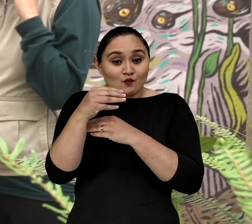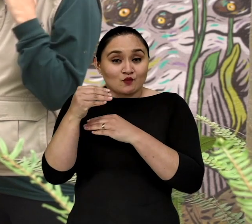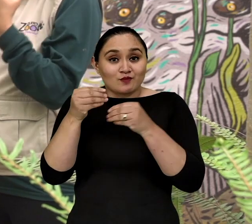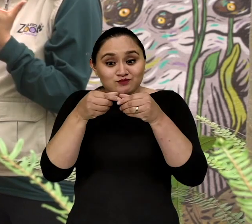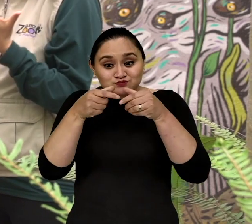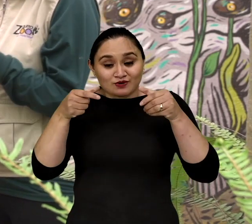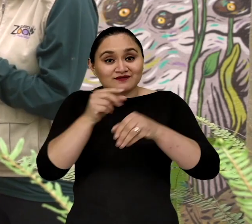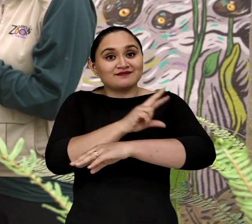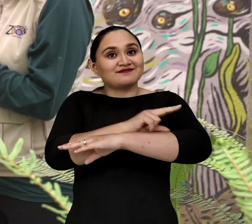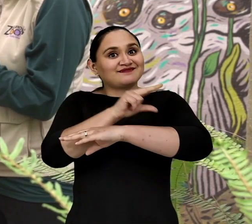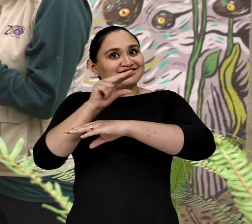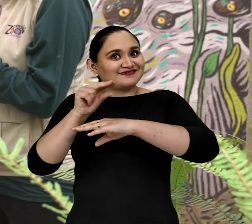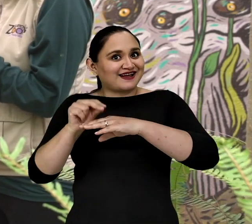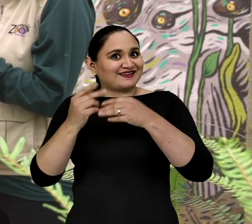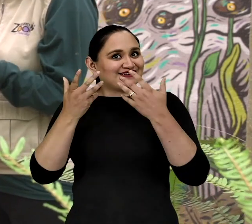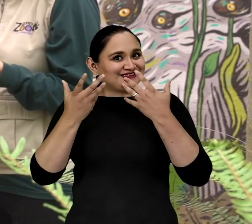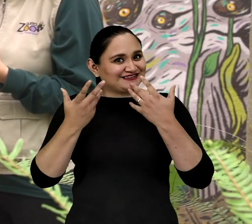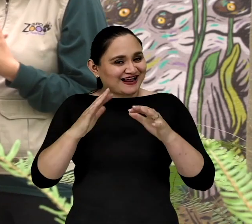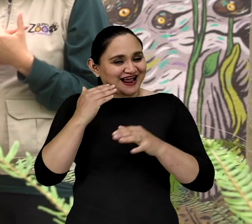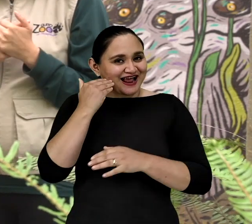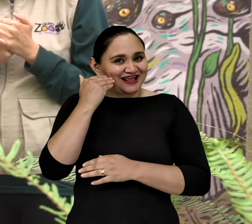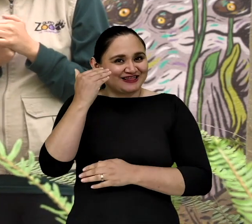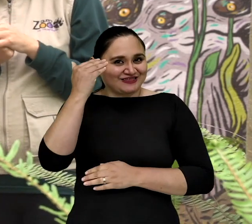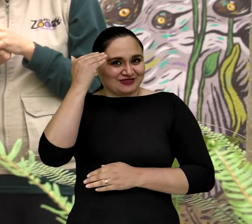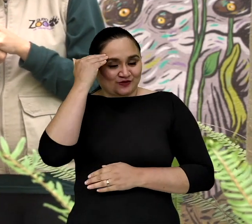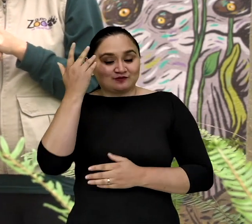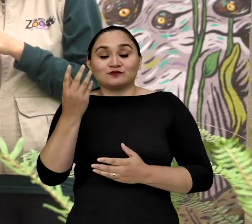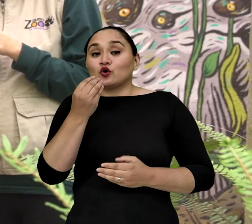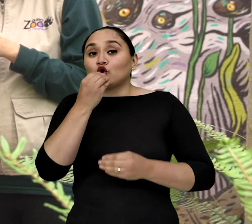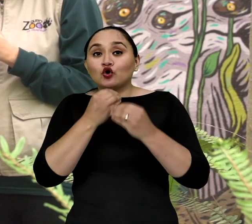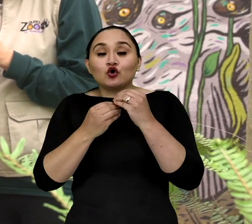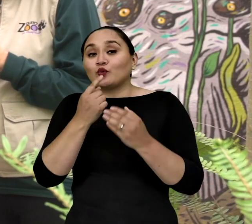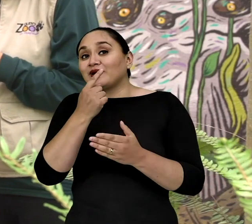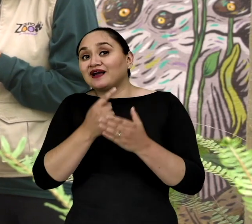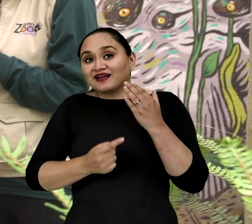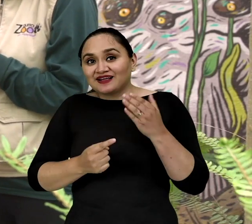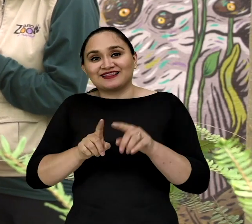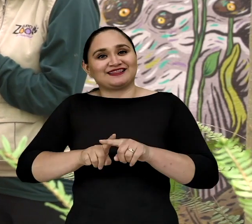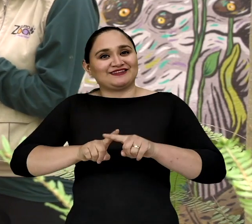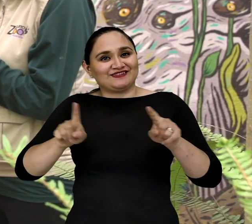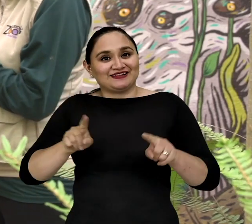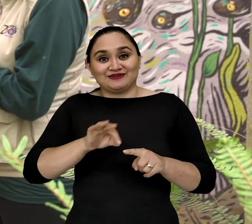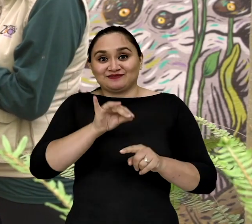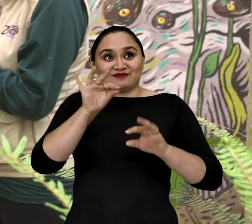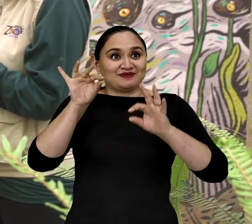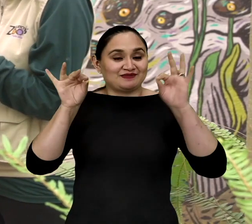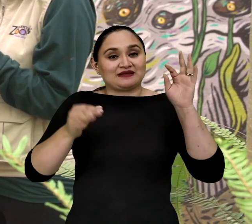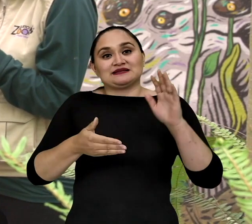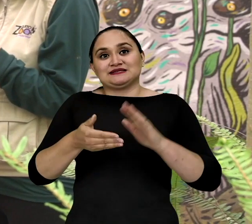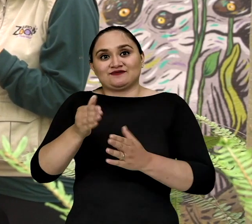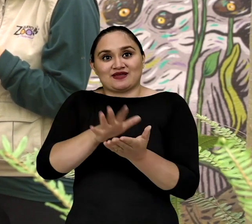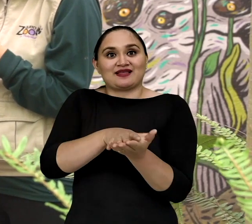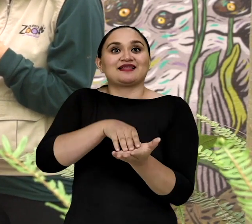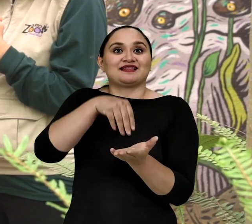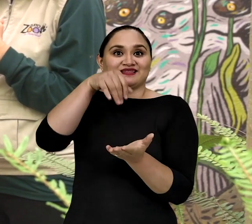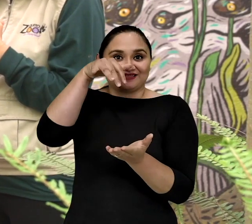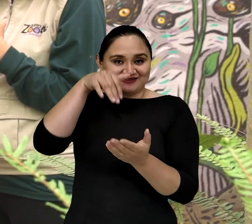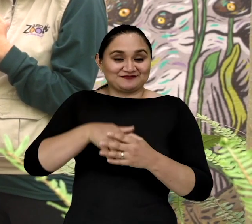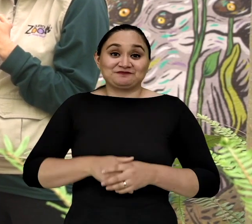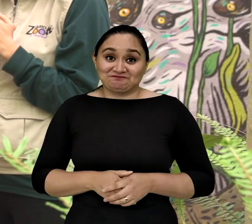Y ya son unas ranas marsupiales que ya no comen materia vegetal Ahora lo que comen son insectos Cuando salen a la tierra